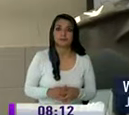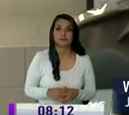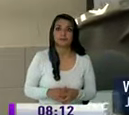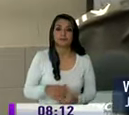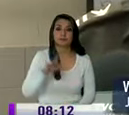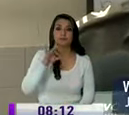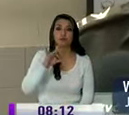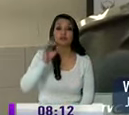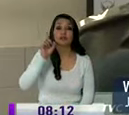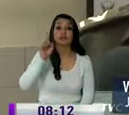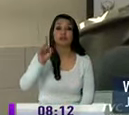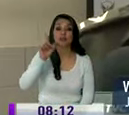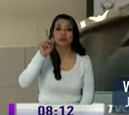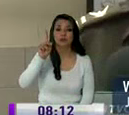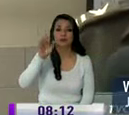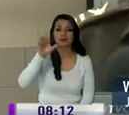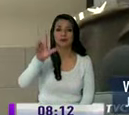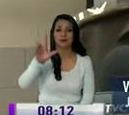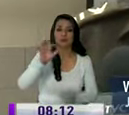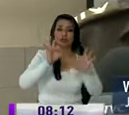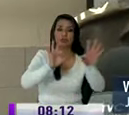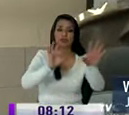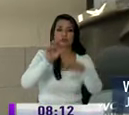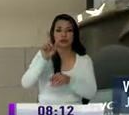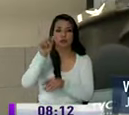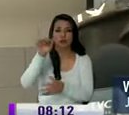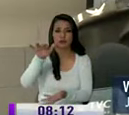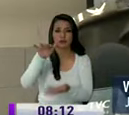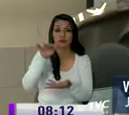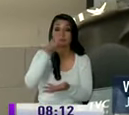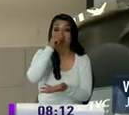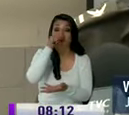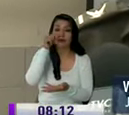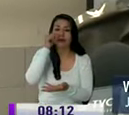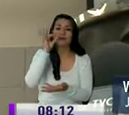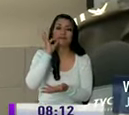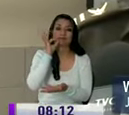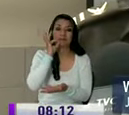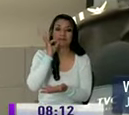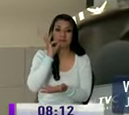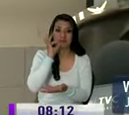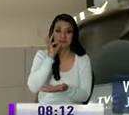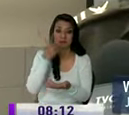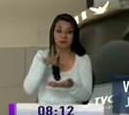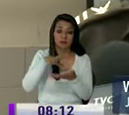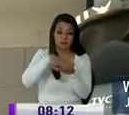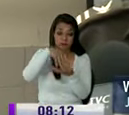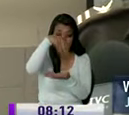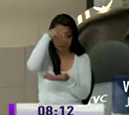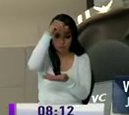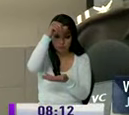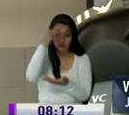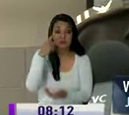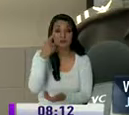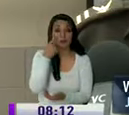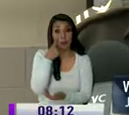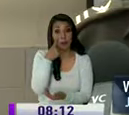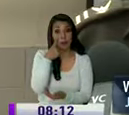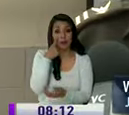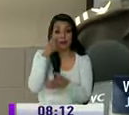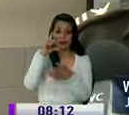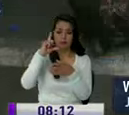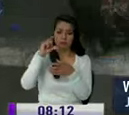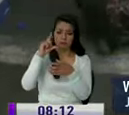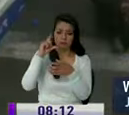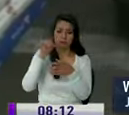81 kilos de marihuana ya se ha hecho la verificación de la sustancia a través de la prueba de identificación preliminar